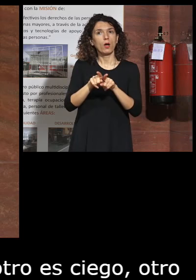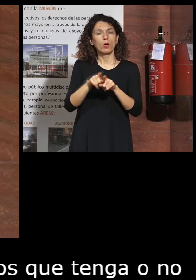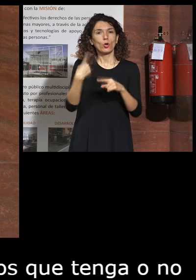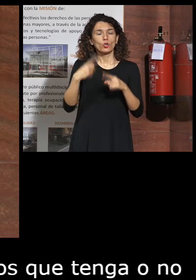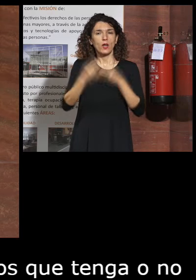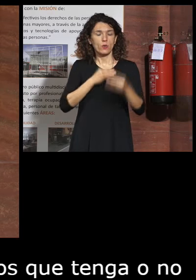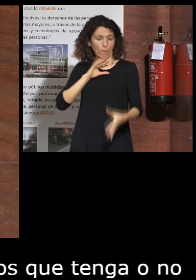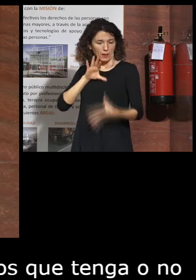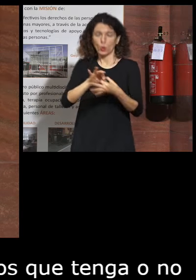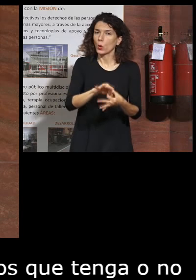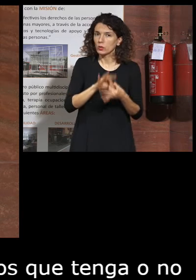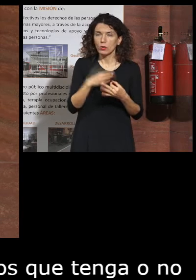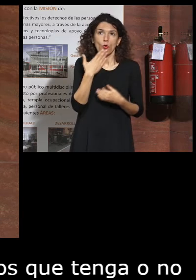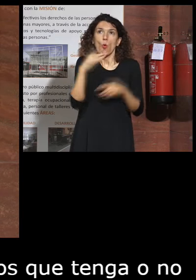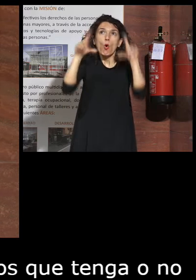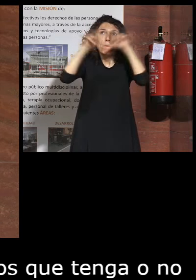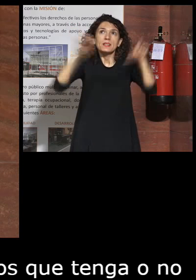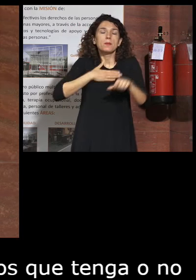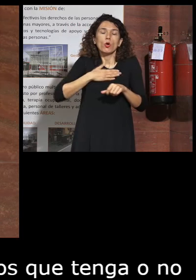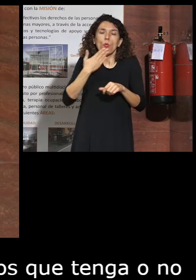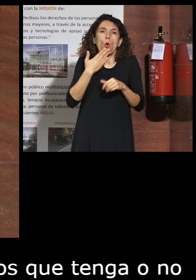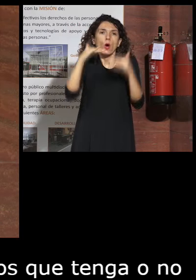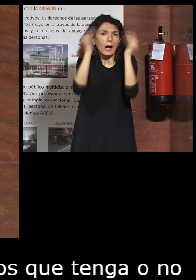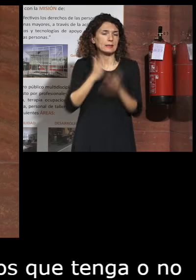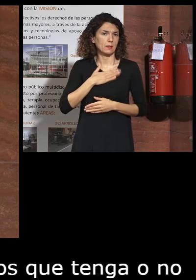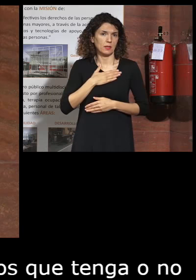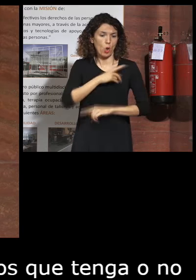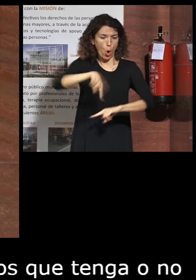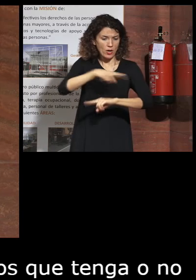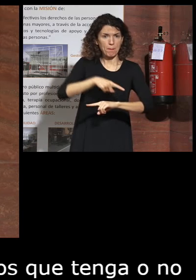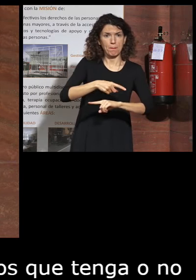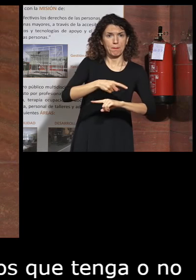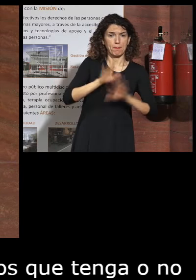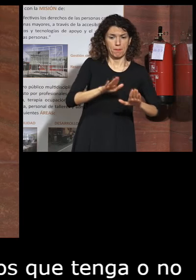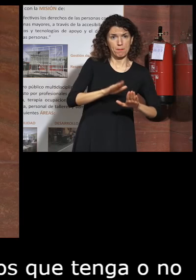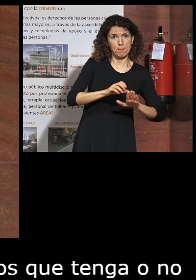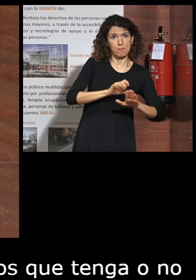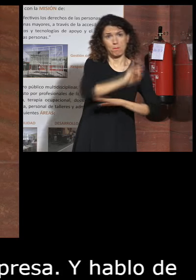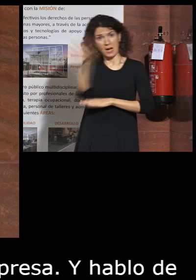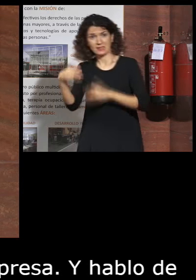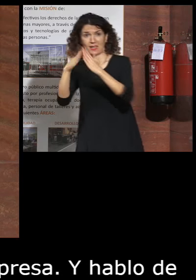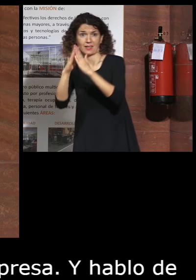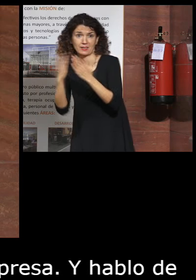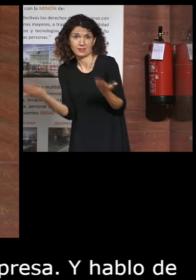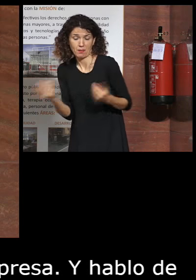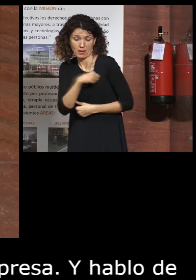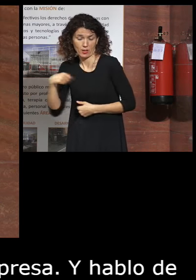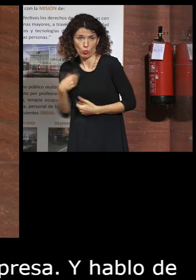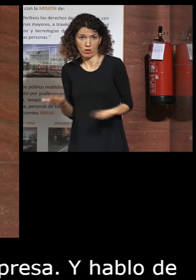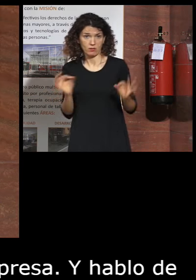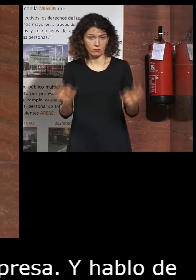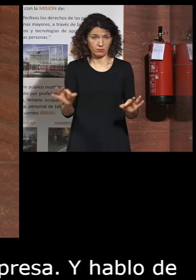haces que para mí Serri Media es como mi casa prácticamente hay paso más horas que en mi vivienda particular